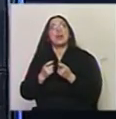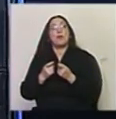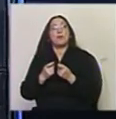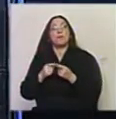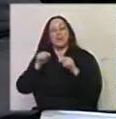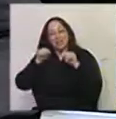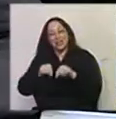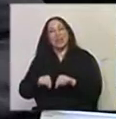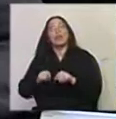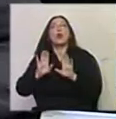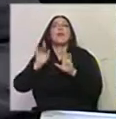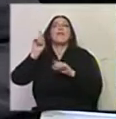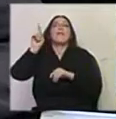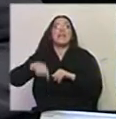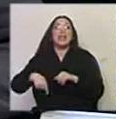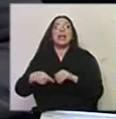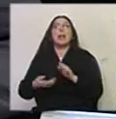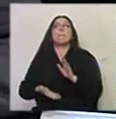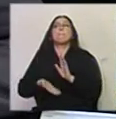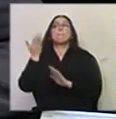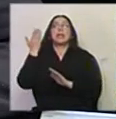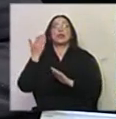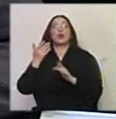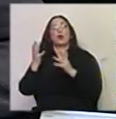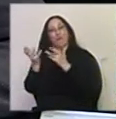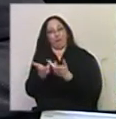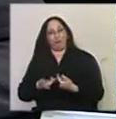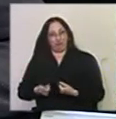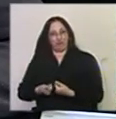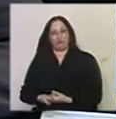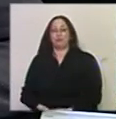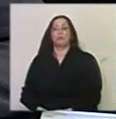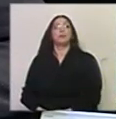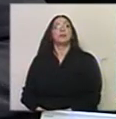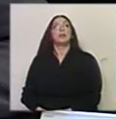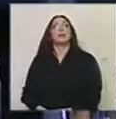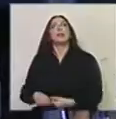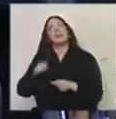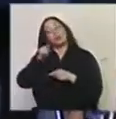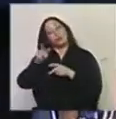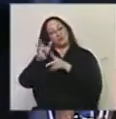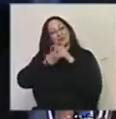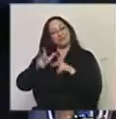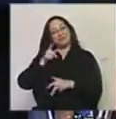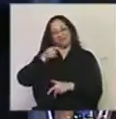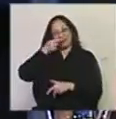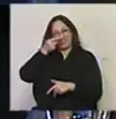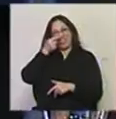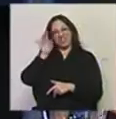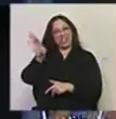esto implica una mayor erogación. Hay algunas de las cosas que decías que es interesante. Cuando